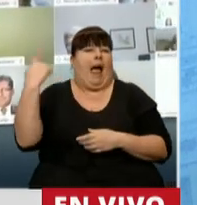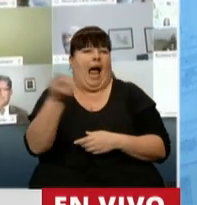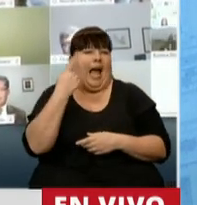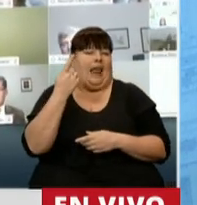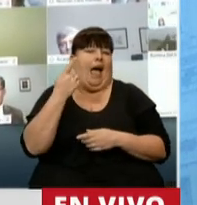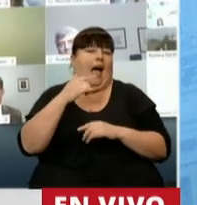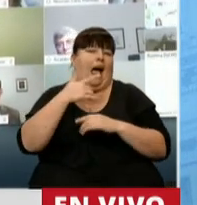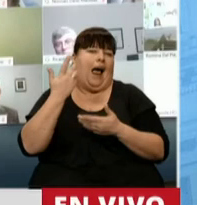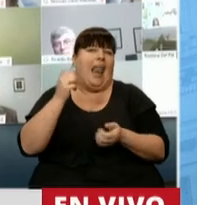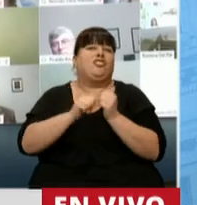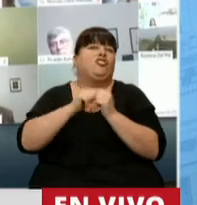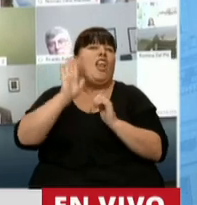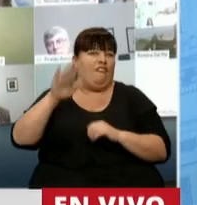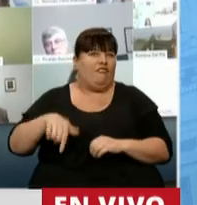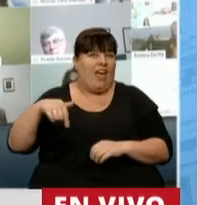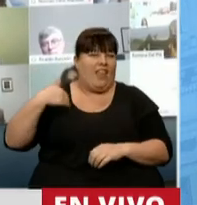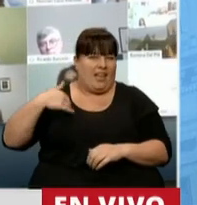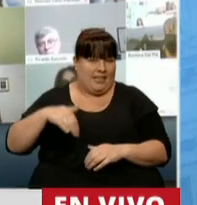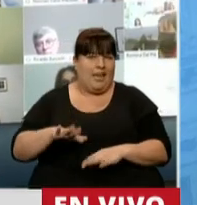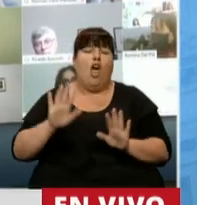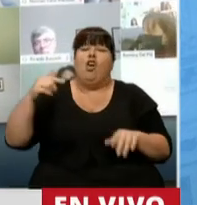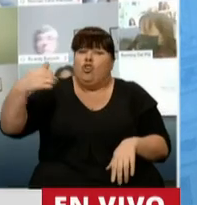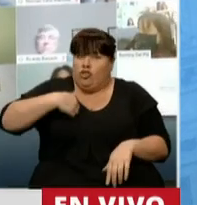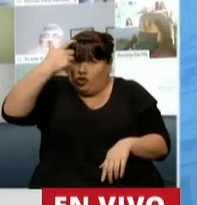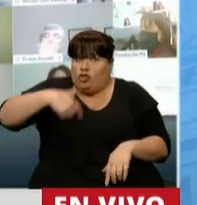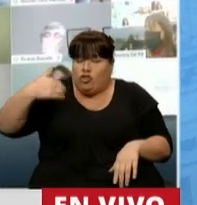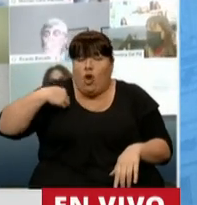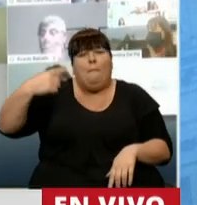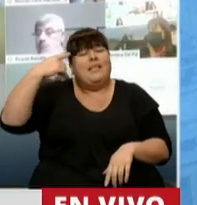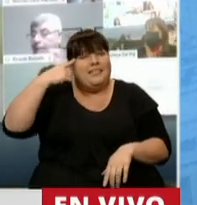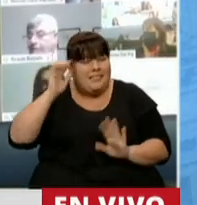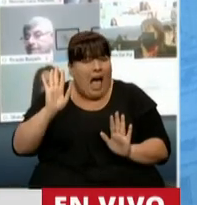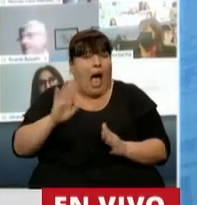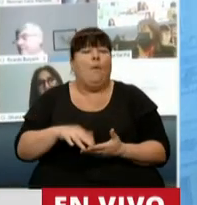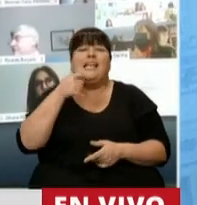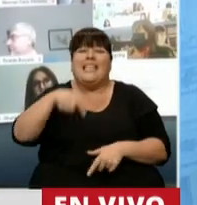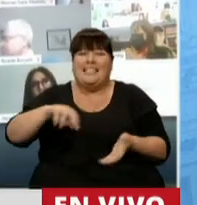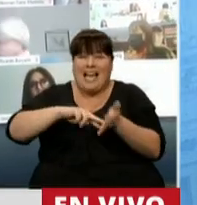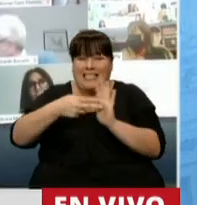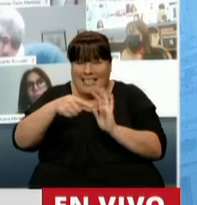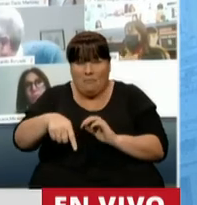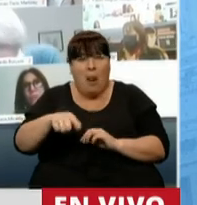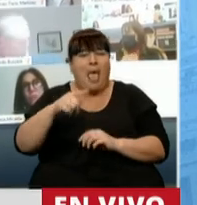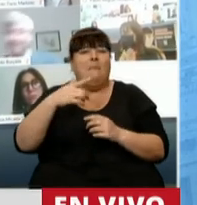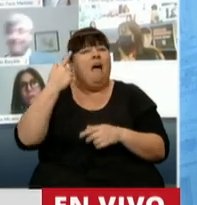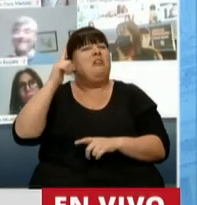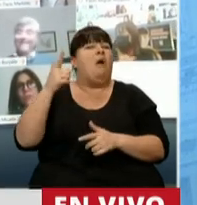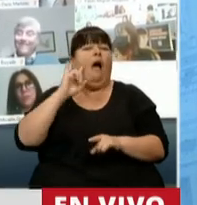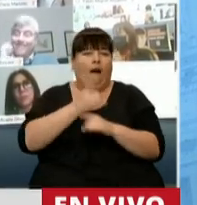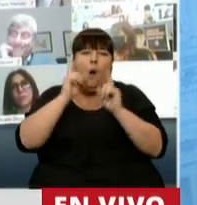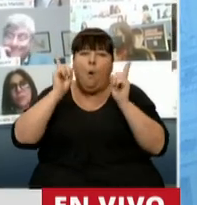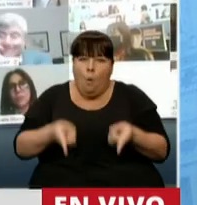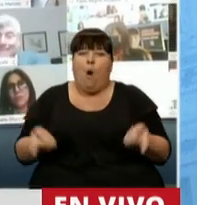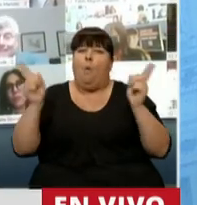de las páginas más tristes que hemos tenido en nuestra historia. Pero yo personalmente creía que ante esta crisis no iban a estar presentes y la verdad que han estado